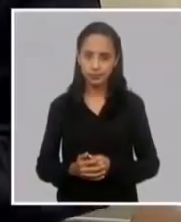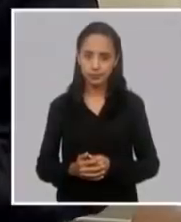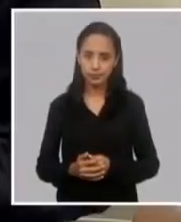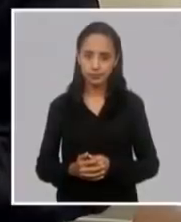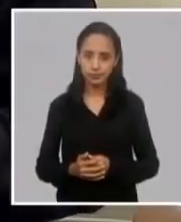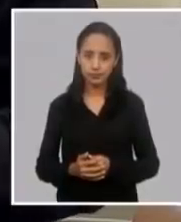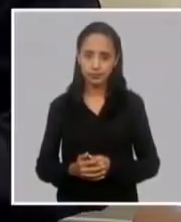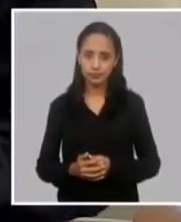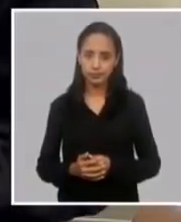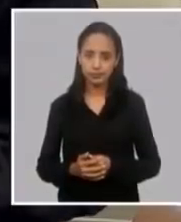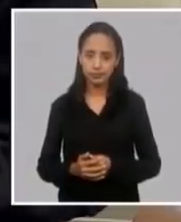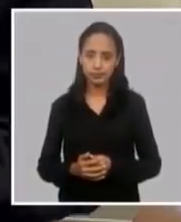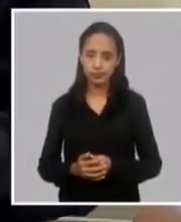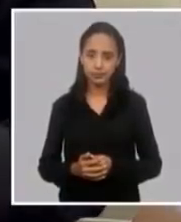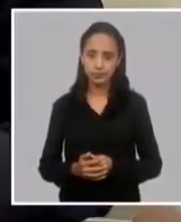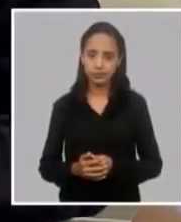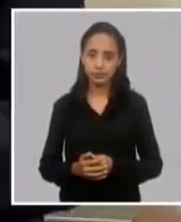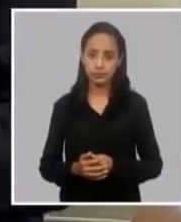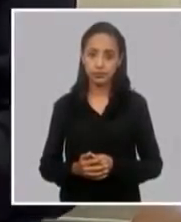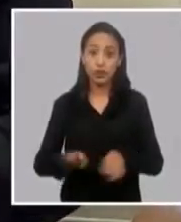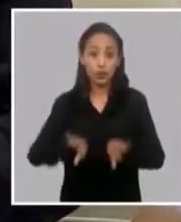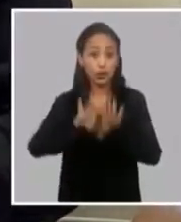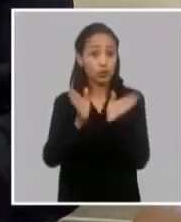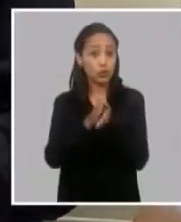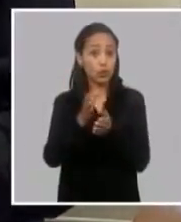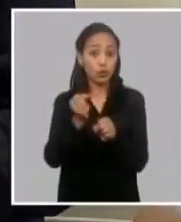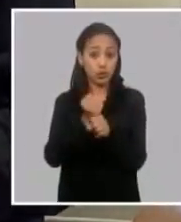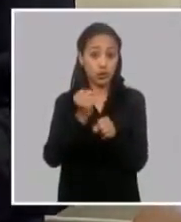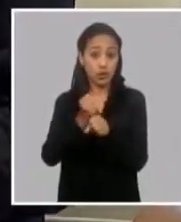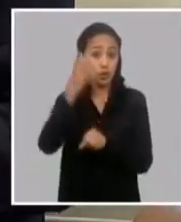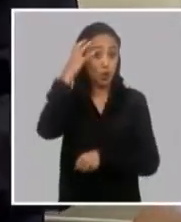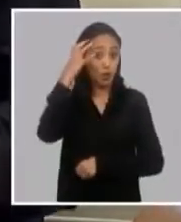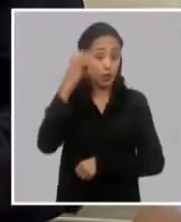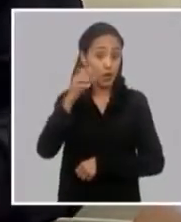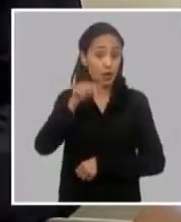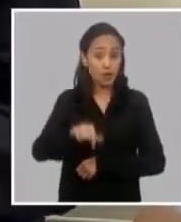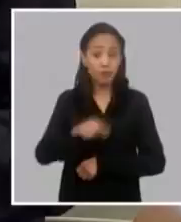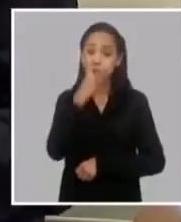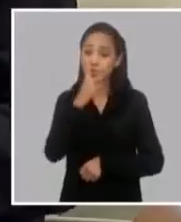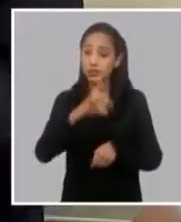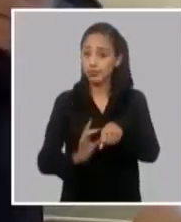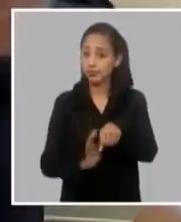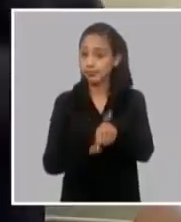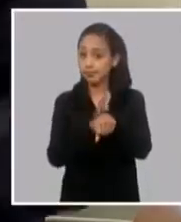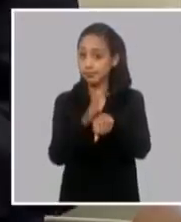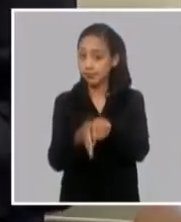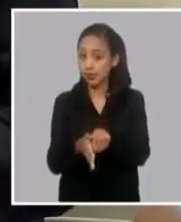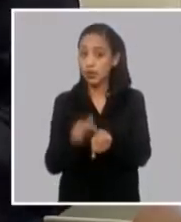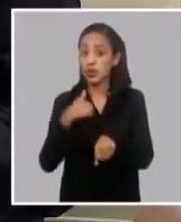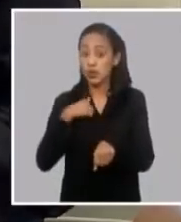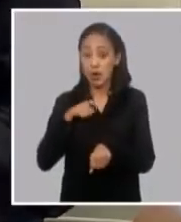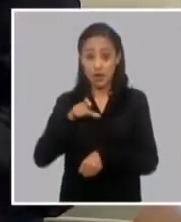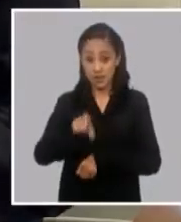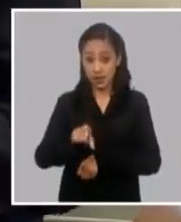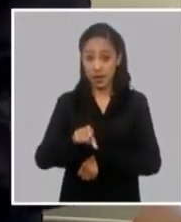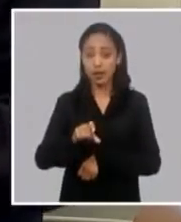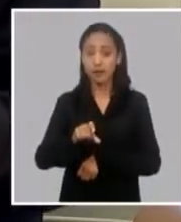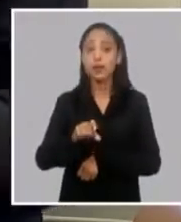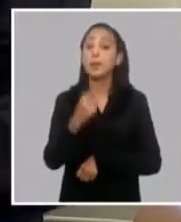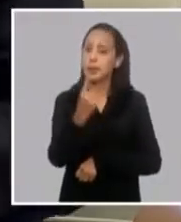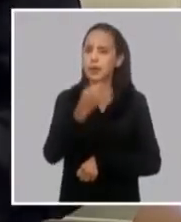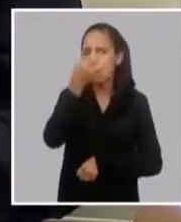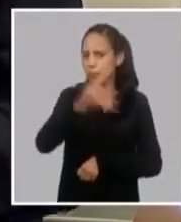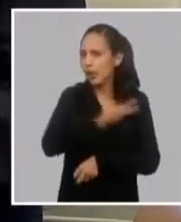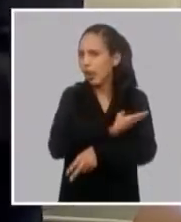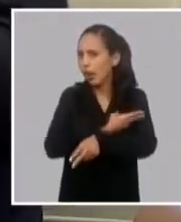agenda, en la agenda del gobierno toda la situación de la COVID. Y yo al final, después de un poco hacer una cronología de